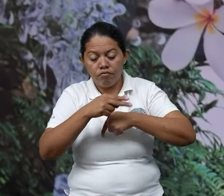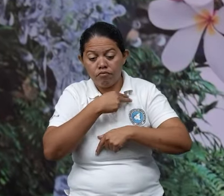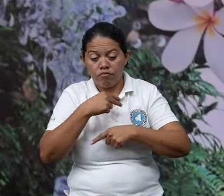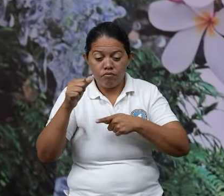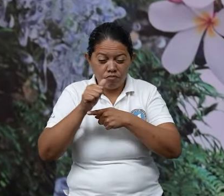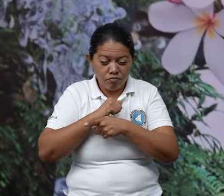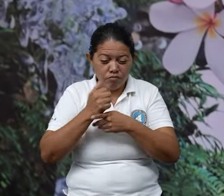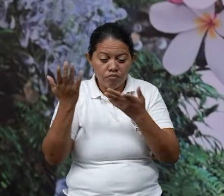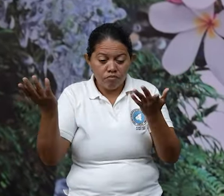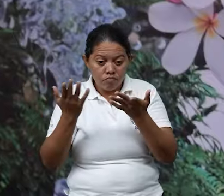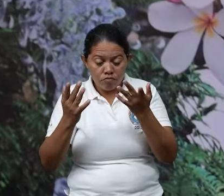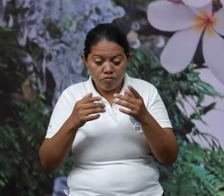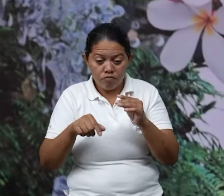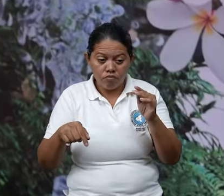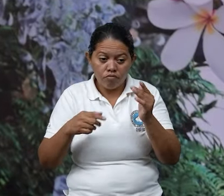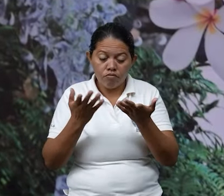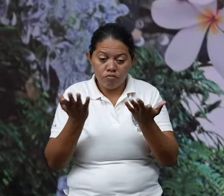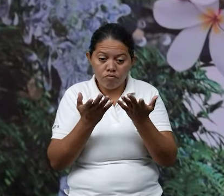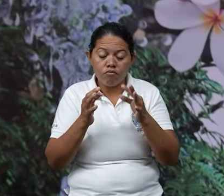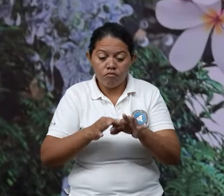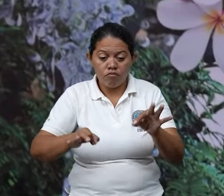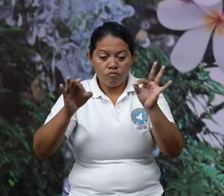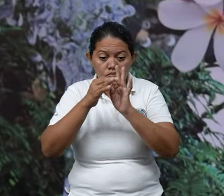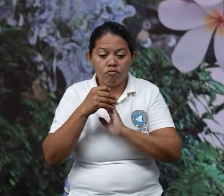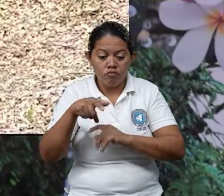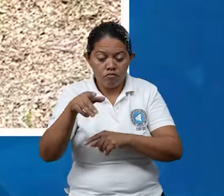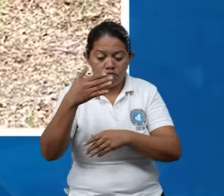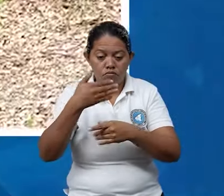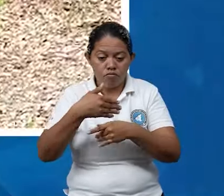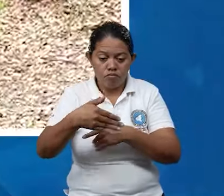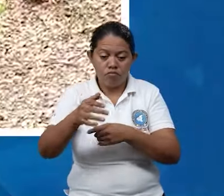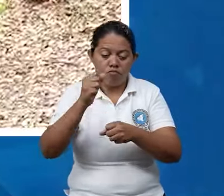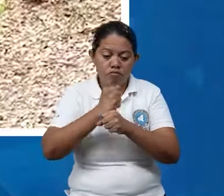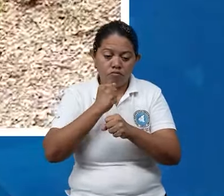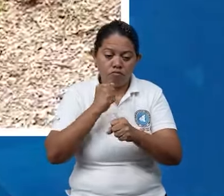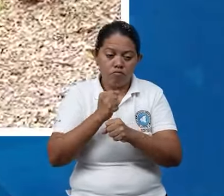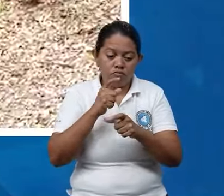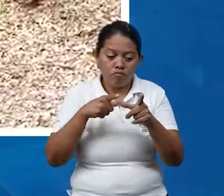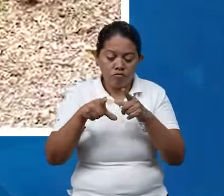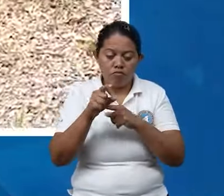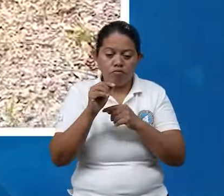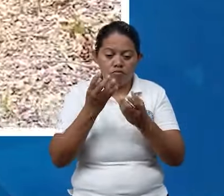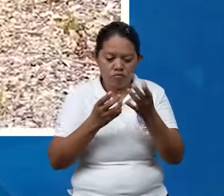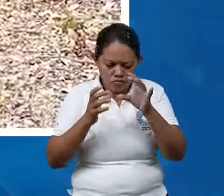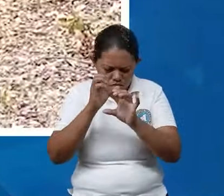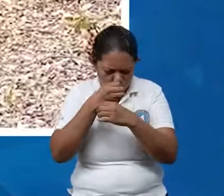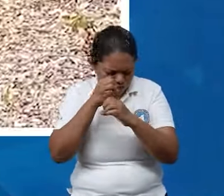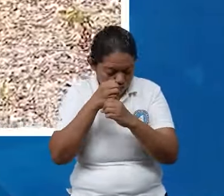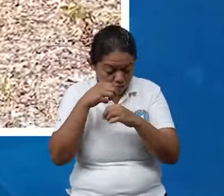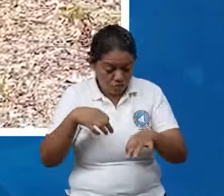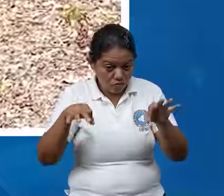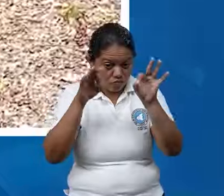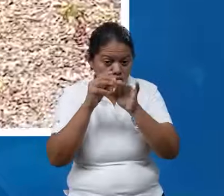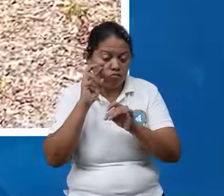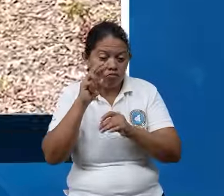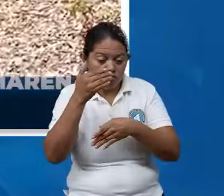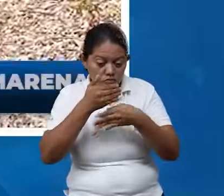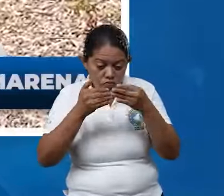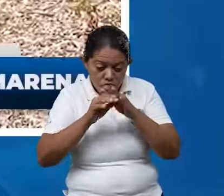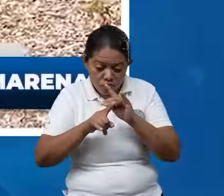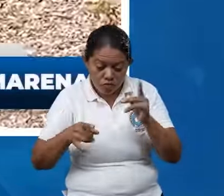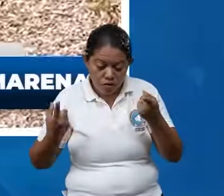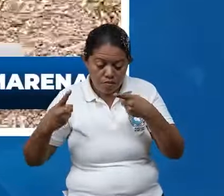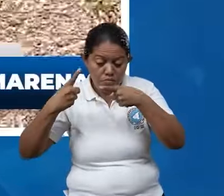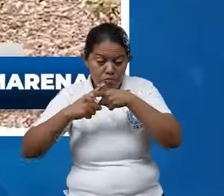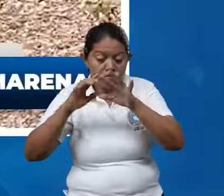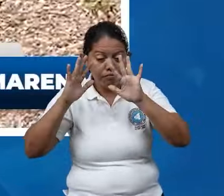una georreferenciación que posteriormente se trabajó en el laboratorio y ellos ya pudieron construir su